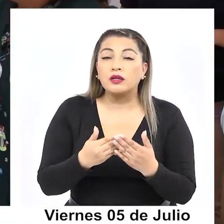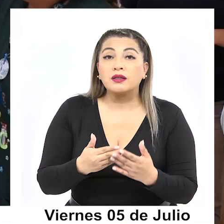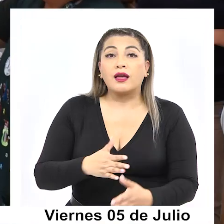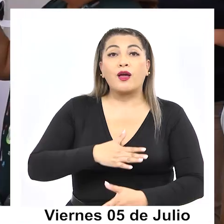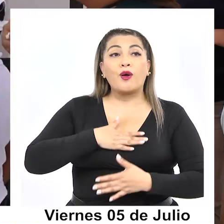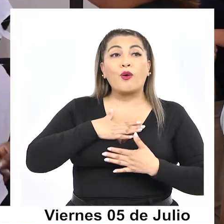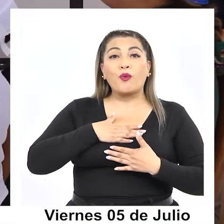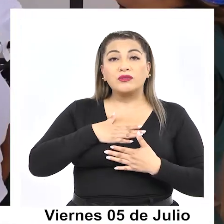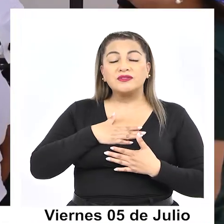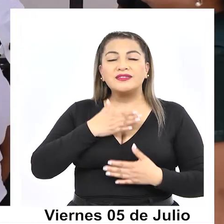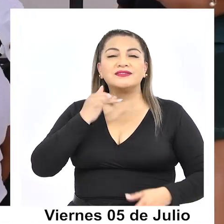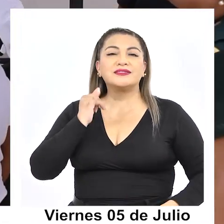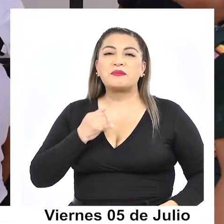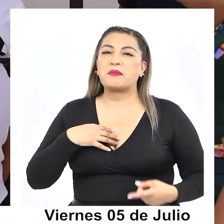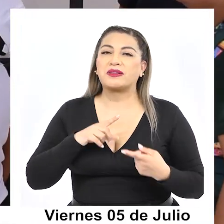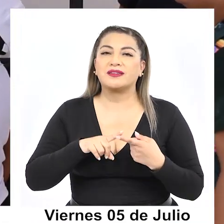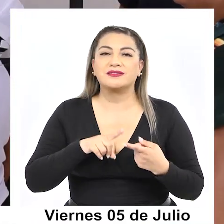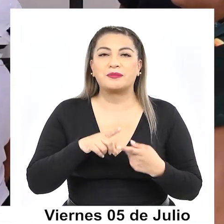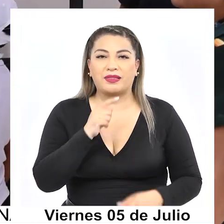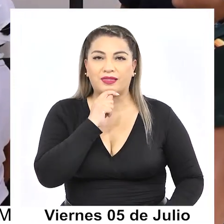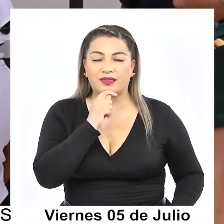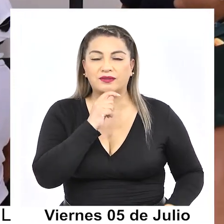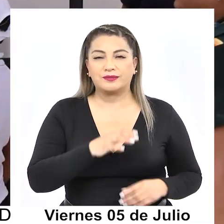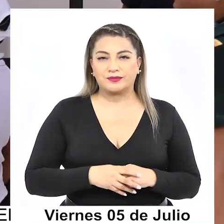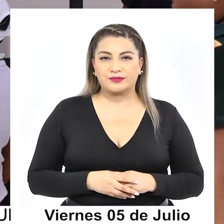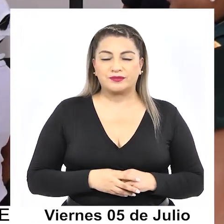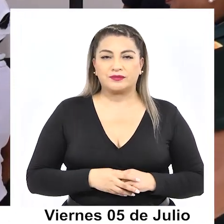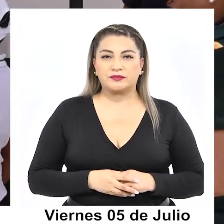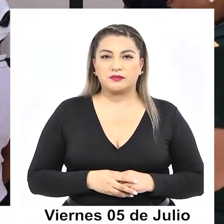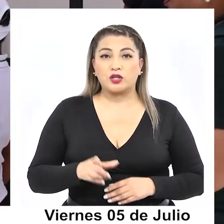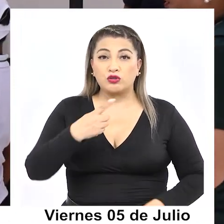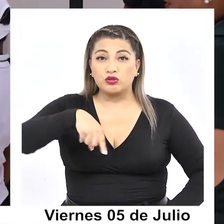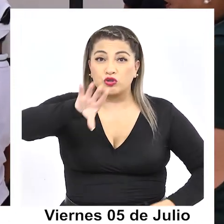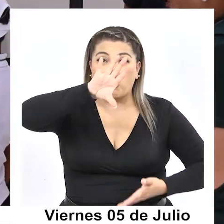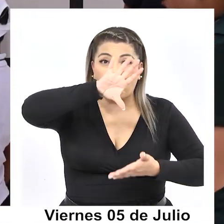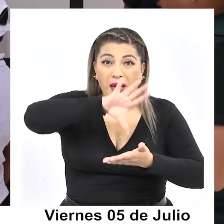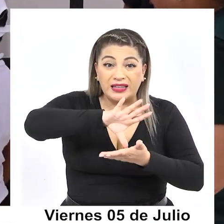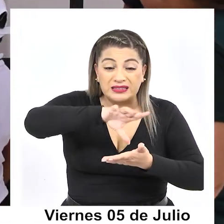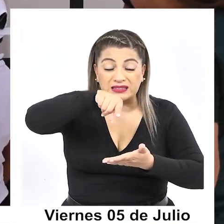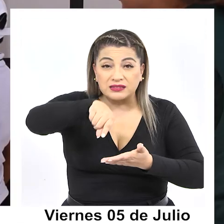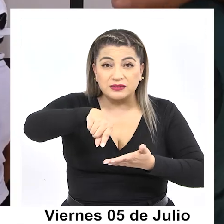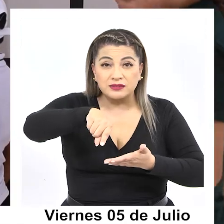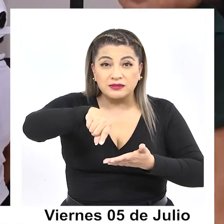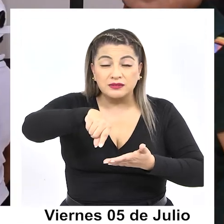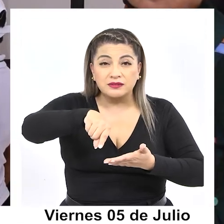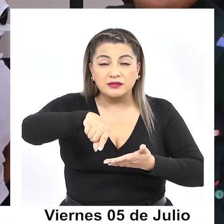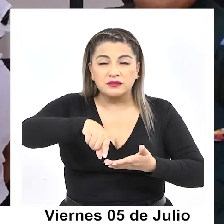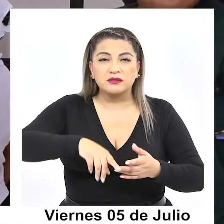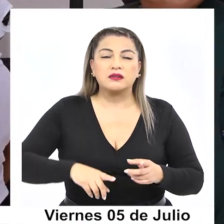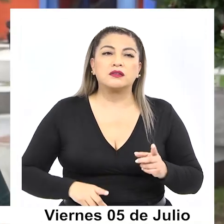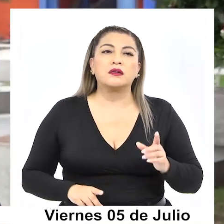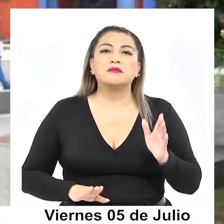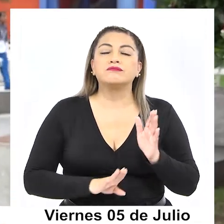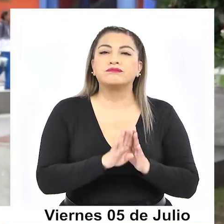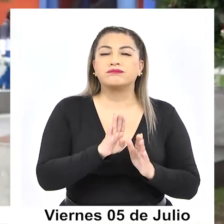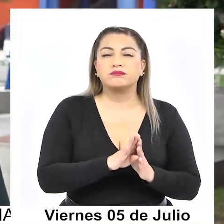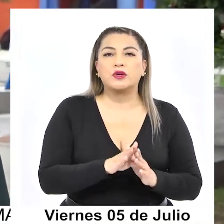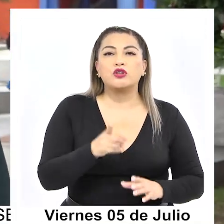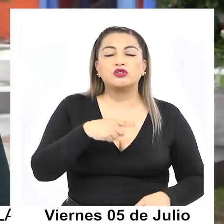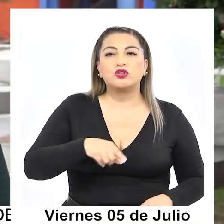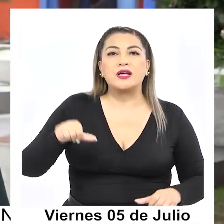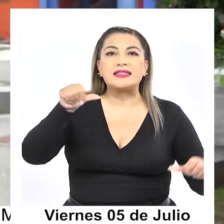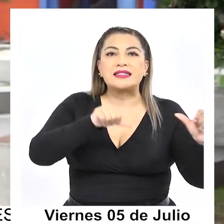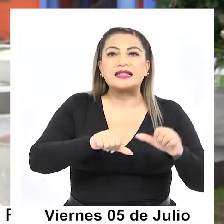que participen de los talleres. A nivel país, vamos a desarrollar país. Porque una población bien educada en